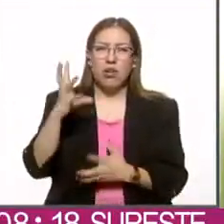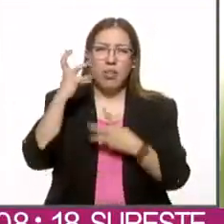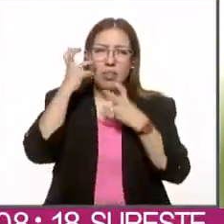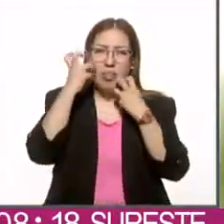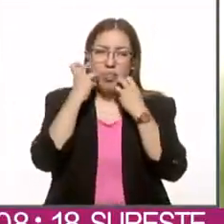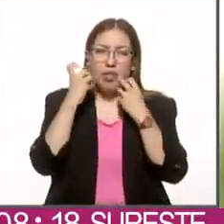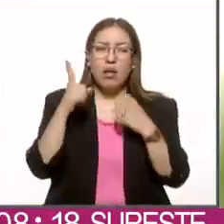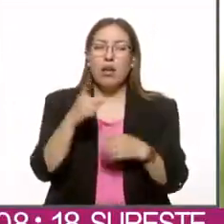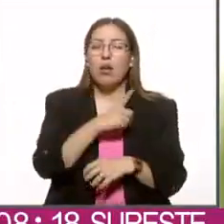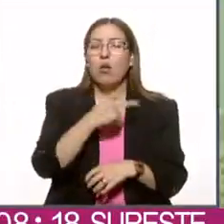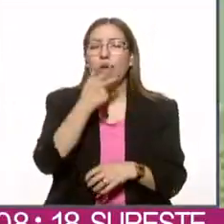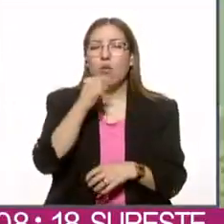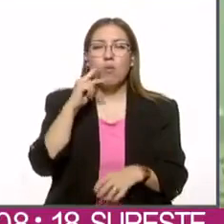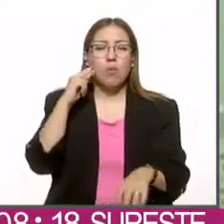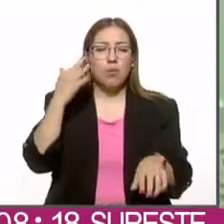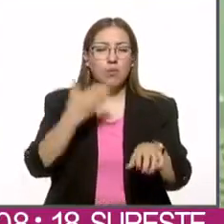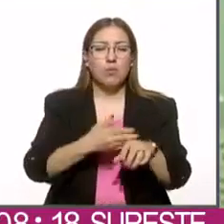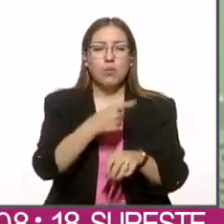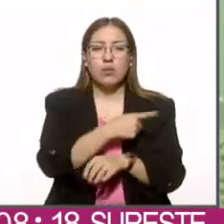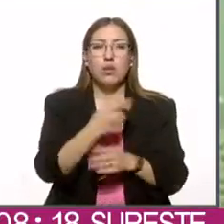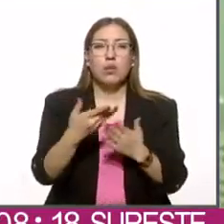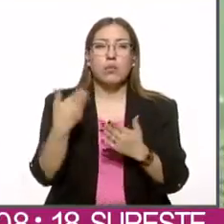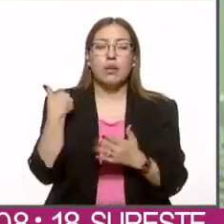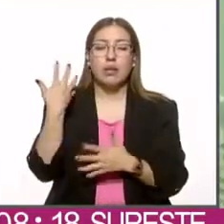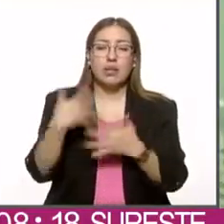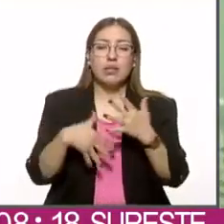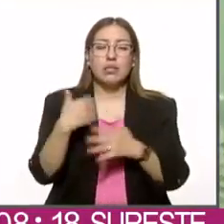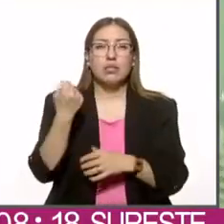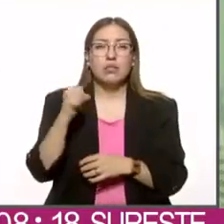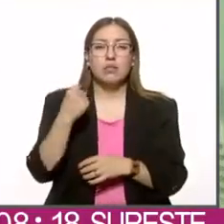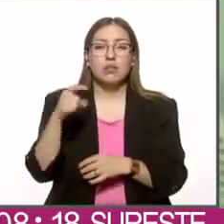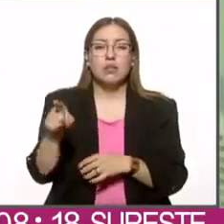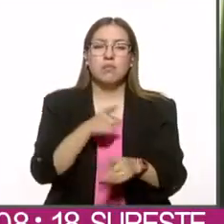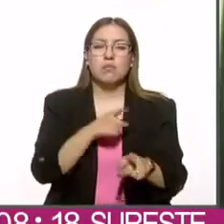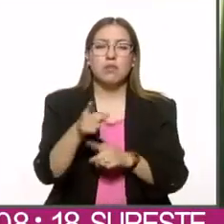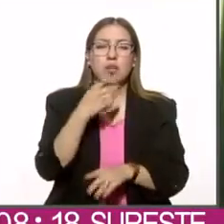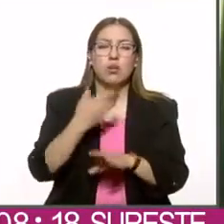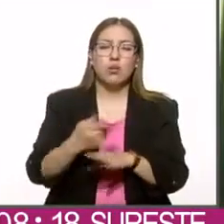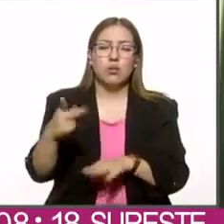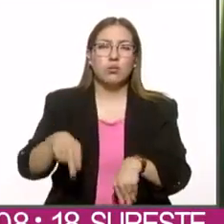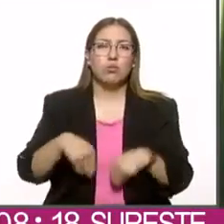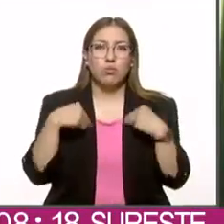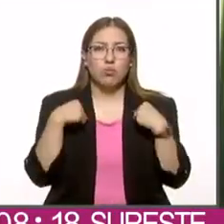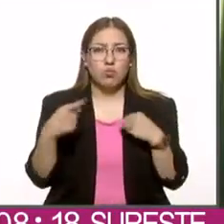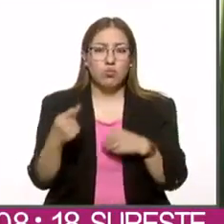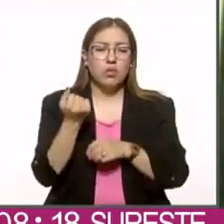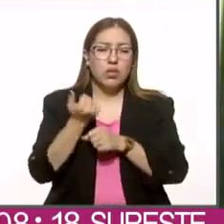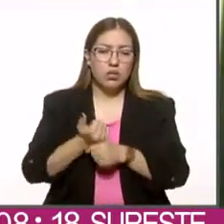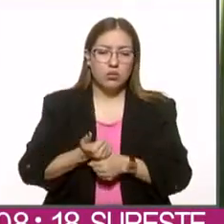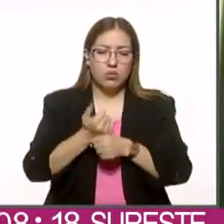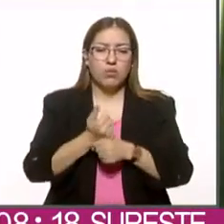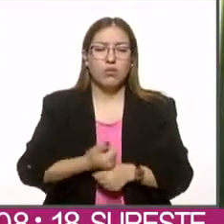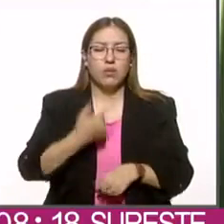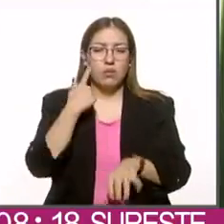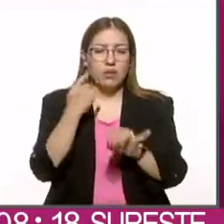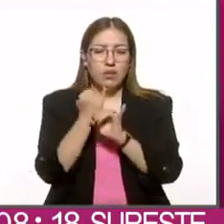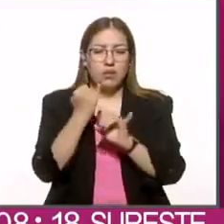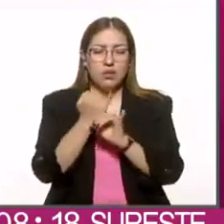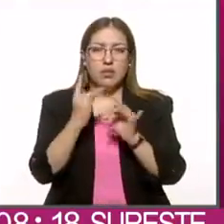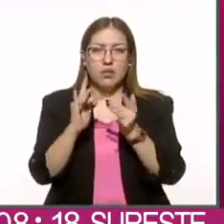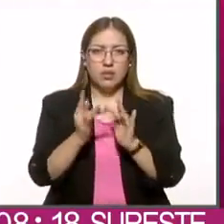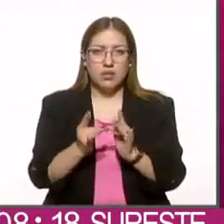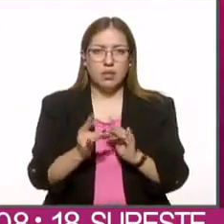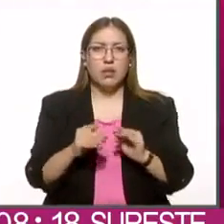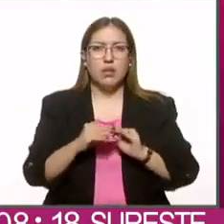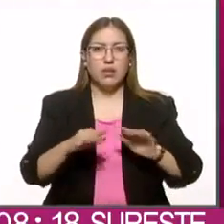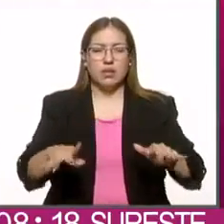denunció que el pasado 15 de septiembre sufrió un atentado que puso en peligro su vida. A través de sus redes sociales, la activista